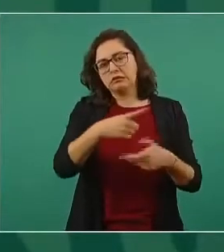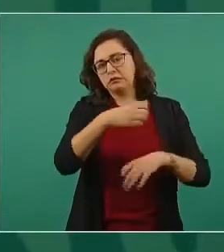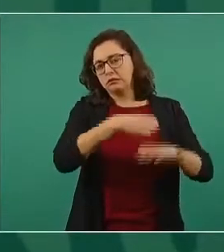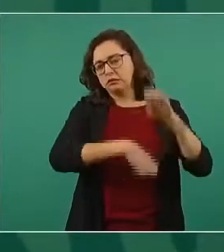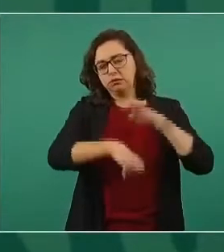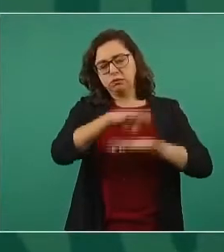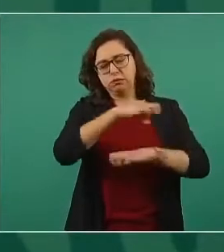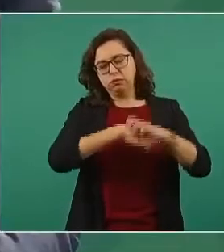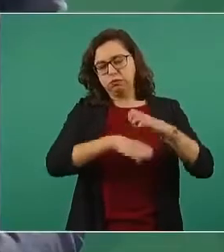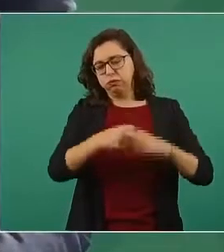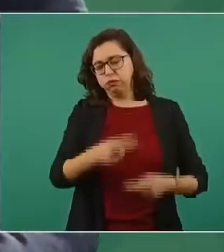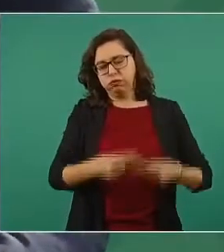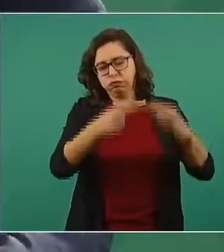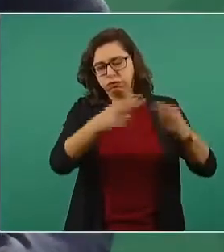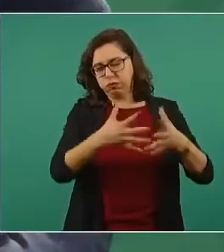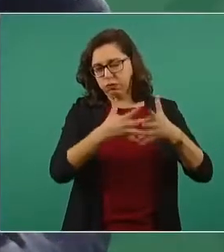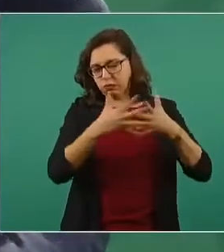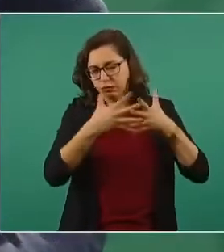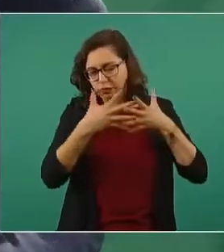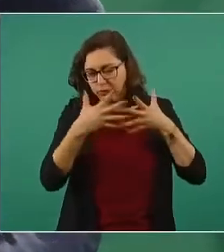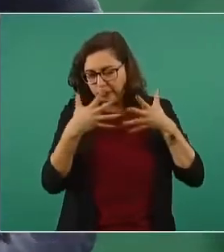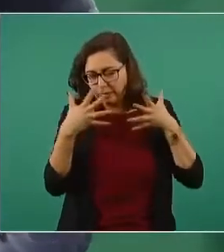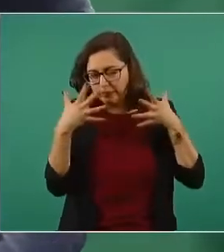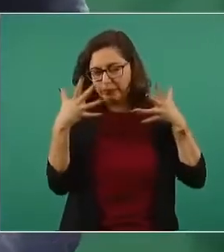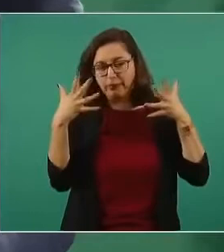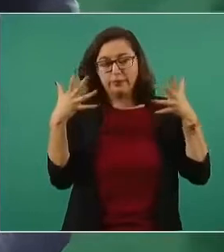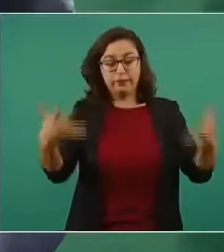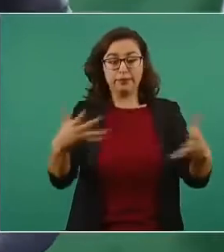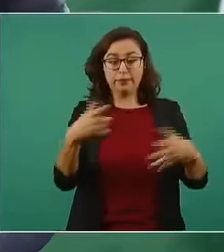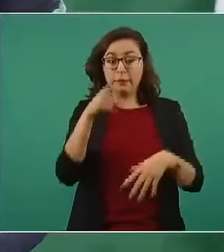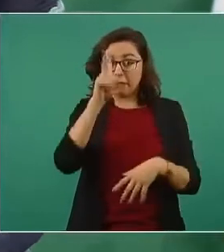era un gran negocio, un gran robo.